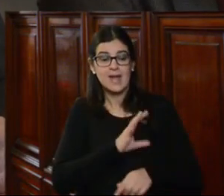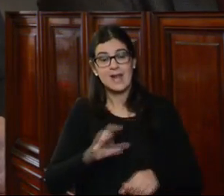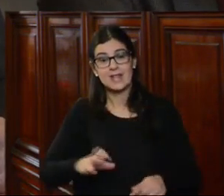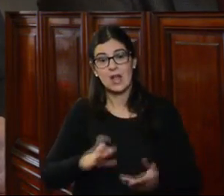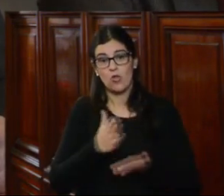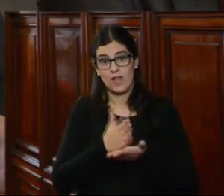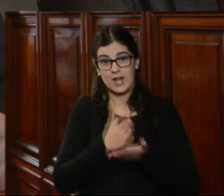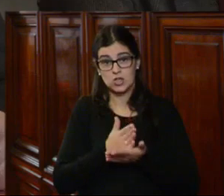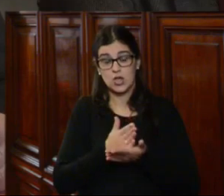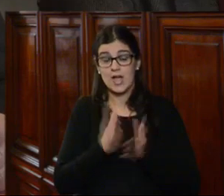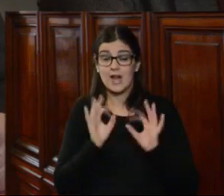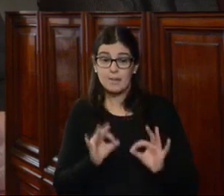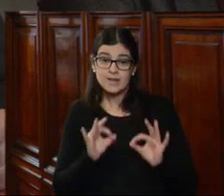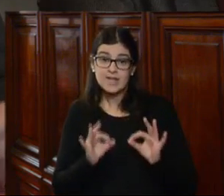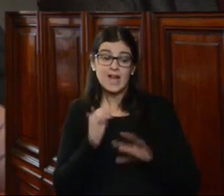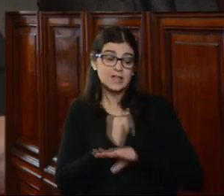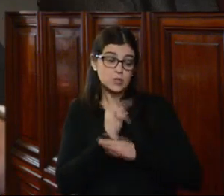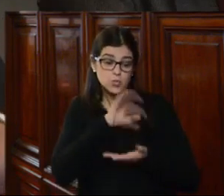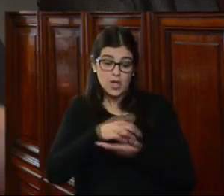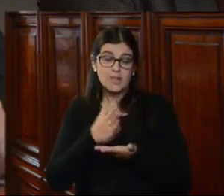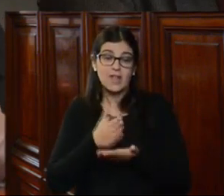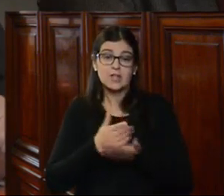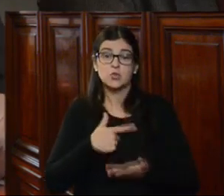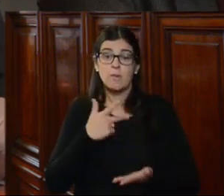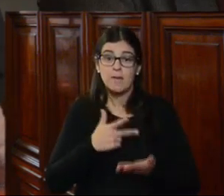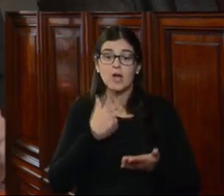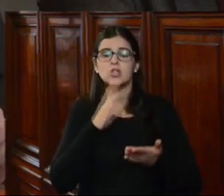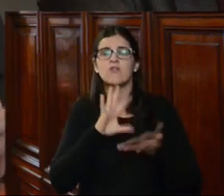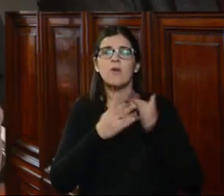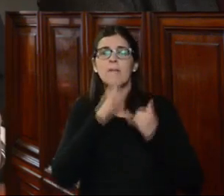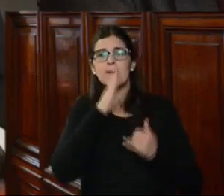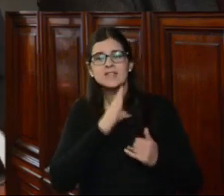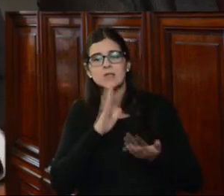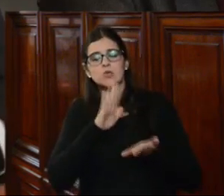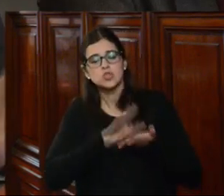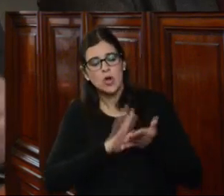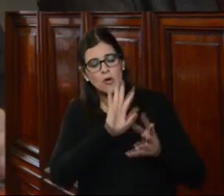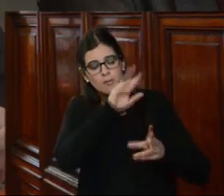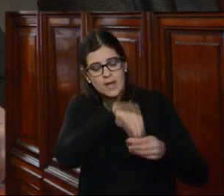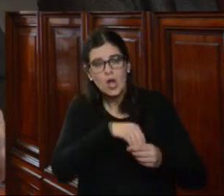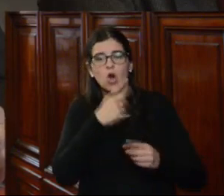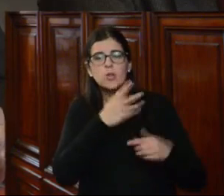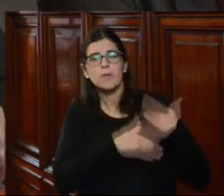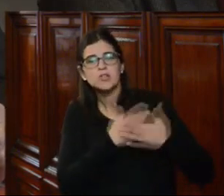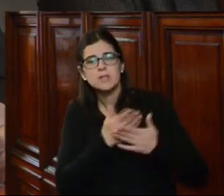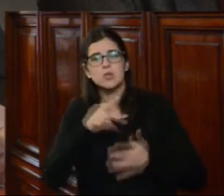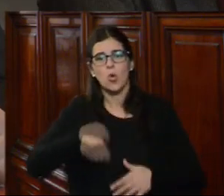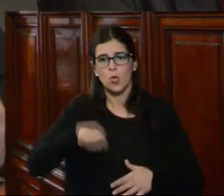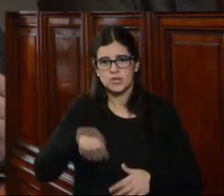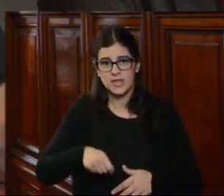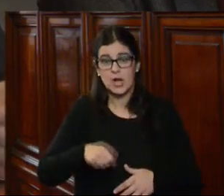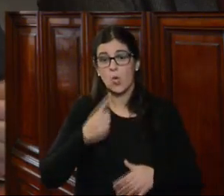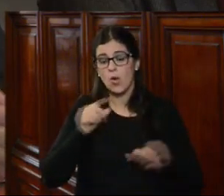Derecho. En concreto, las instituciones de derechos humanos son sujetos pasivos respecto a, entre otros procedimientos judiciales,